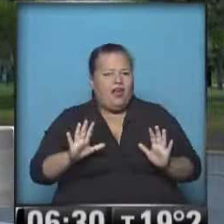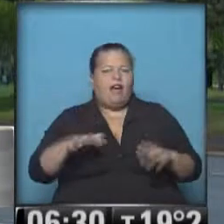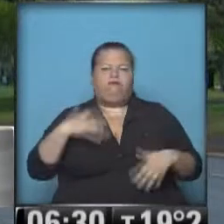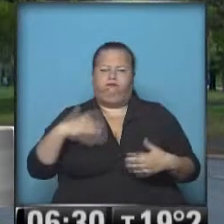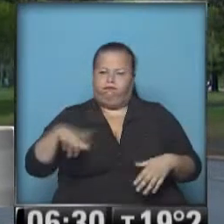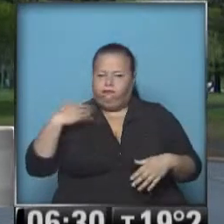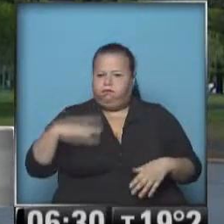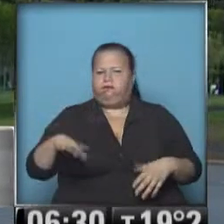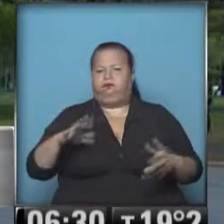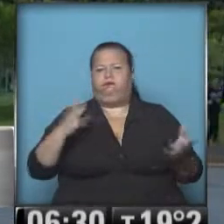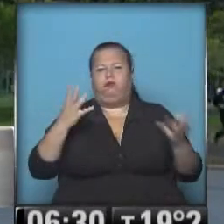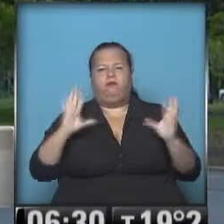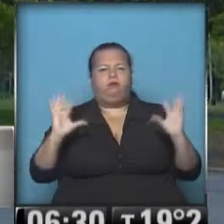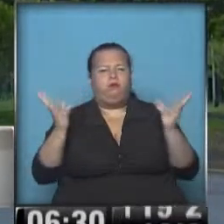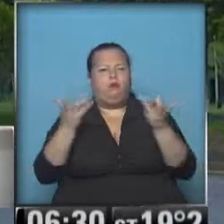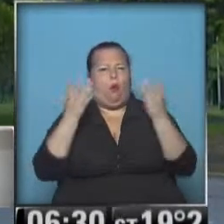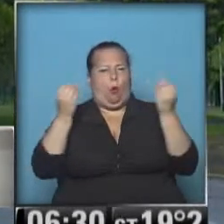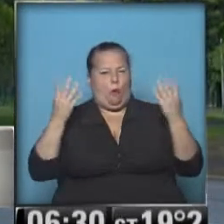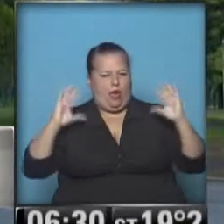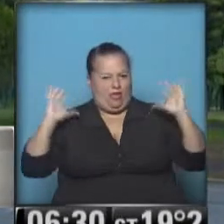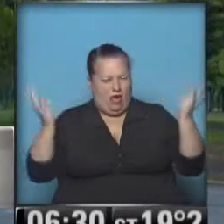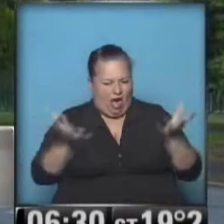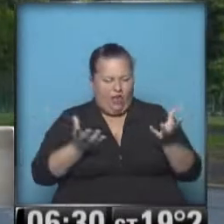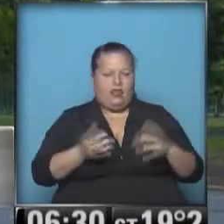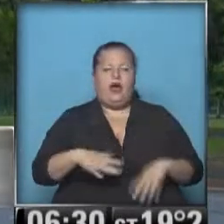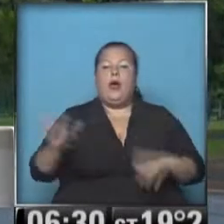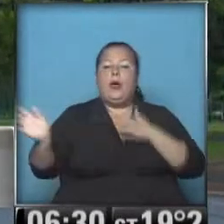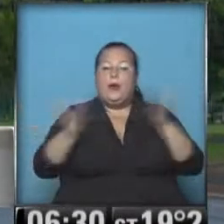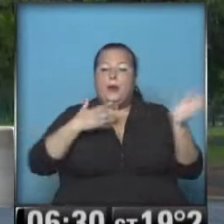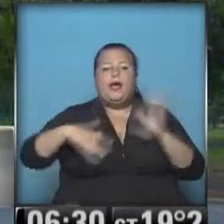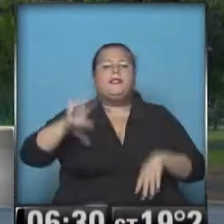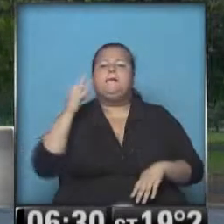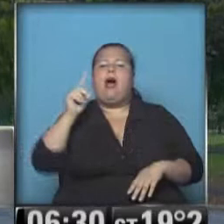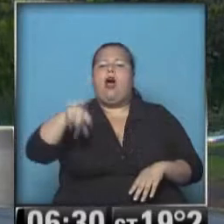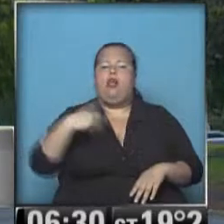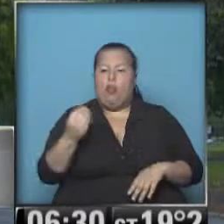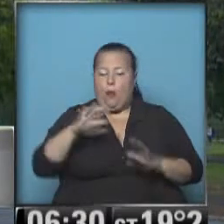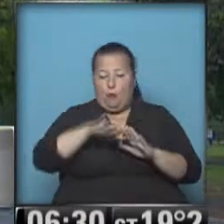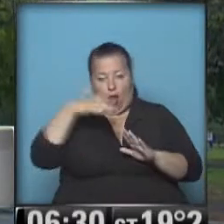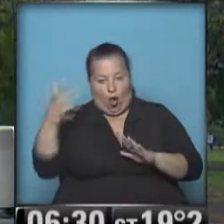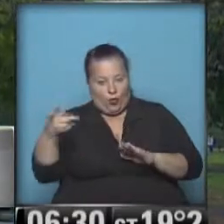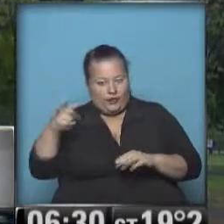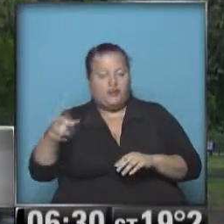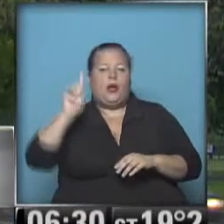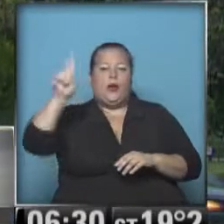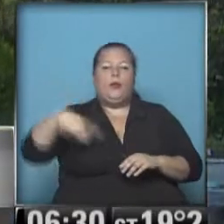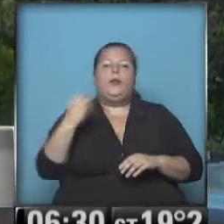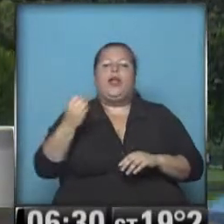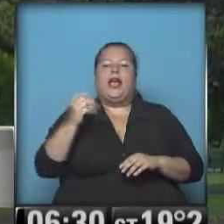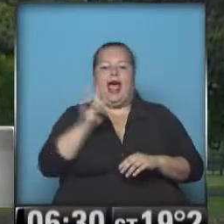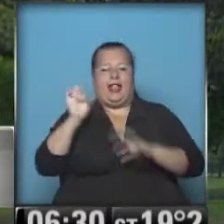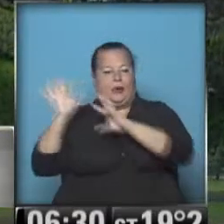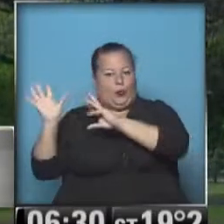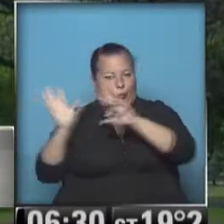mucho, mucho vapor de agua en el aire. El viento predominantemente en el Gran Buenos Aires está llegando del sector